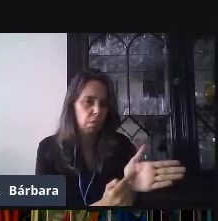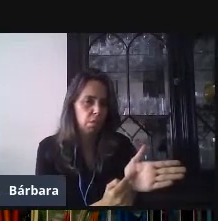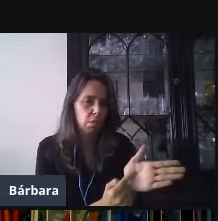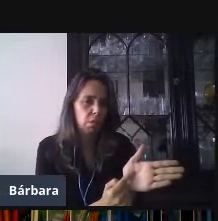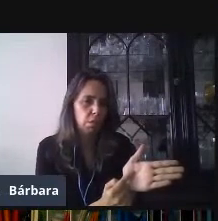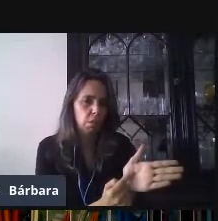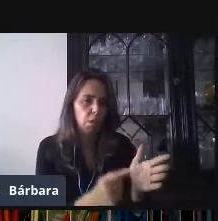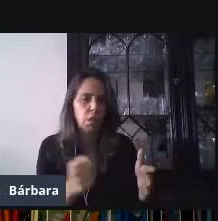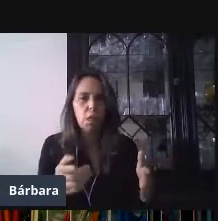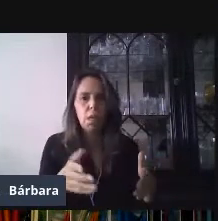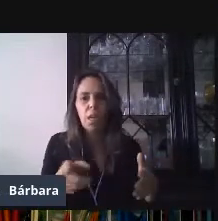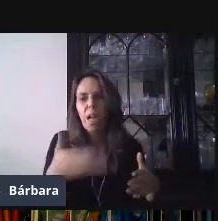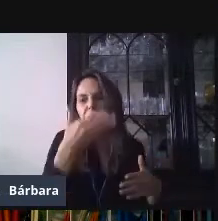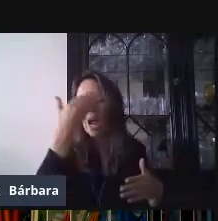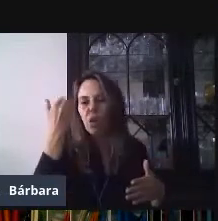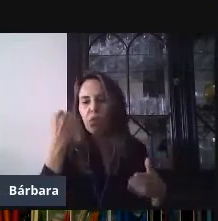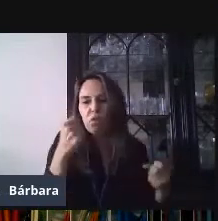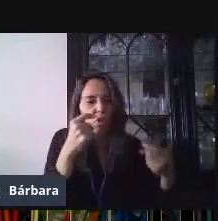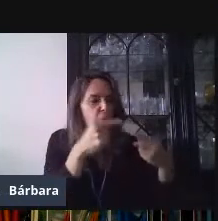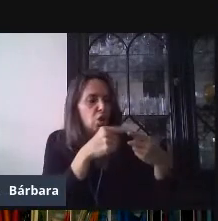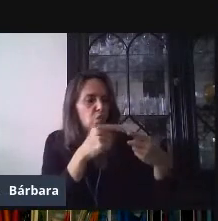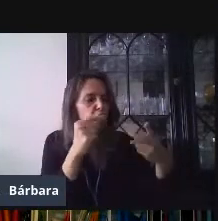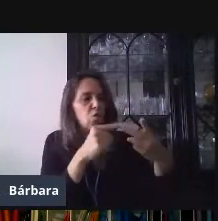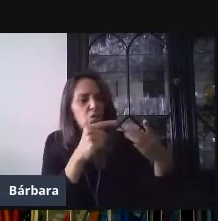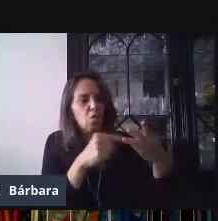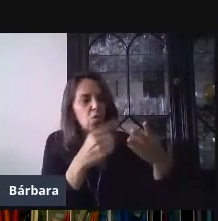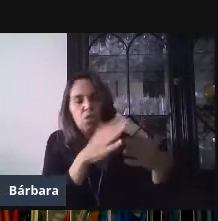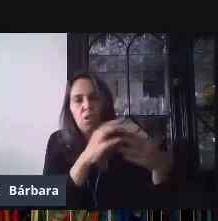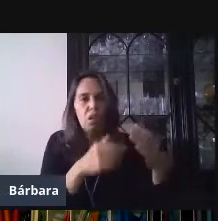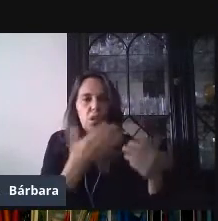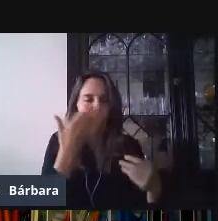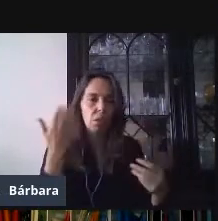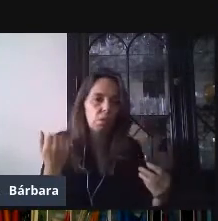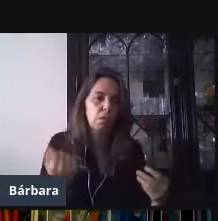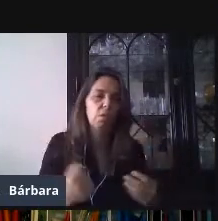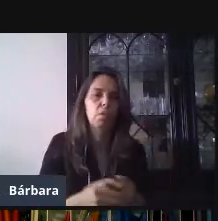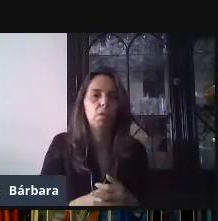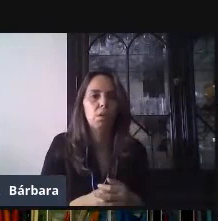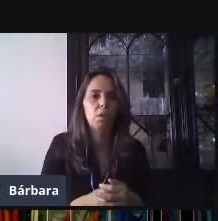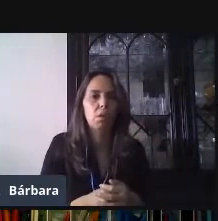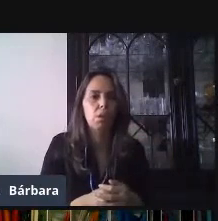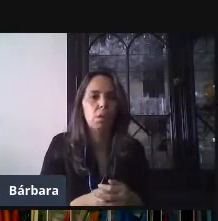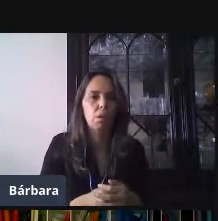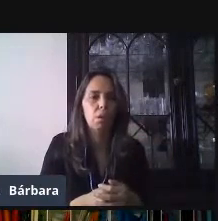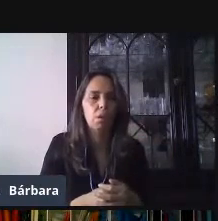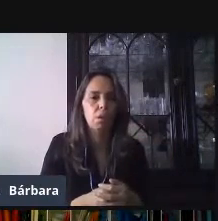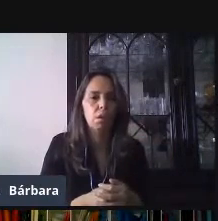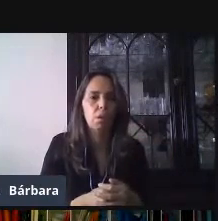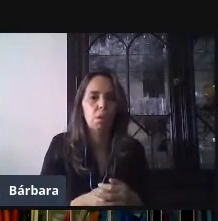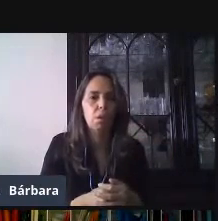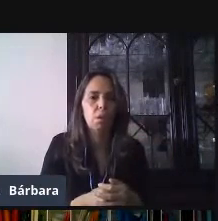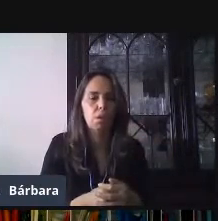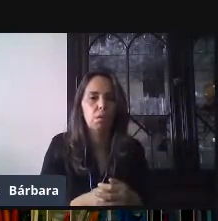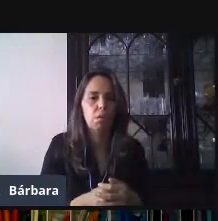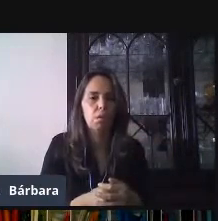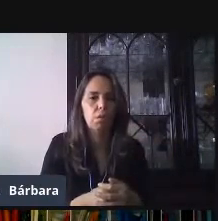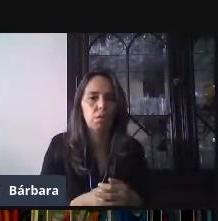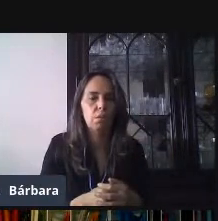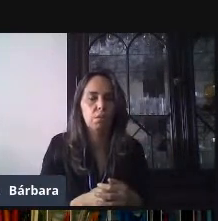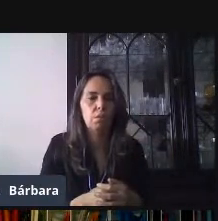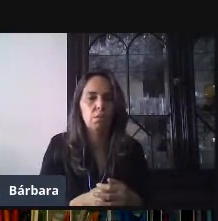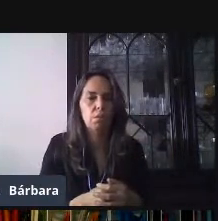que es opción 1. Entonces, yo puedo agregar este texto solamente como una guía para mí como docente y después agregar las imágenes.